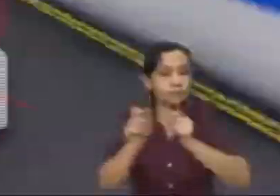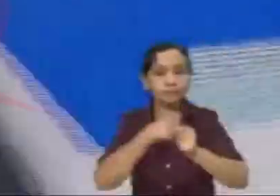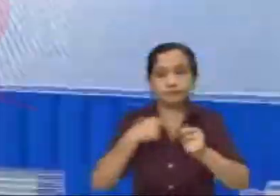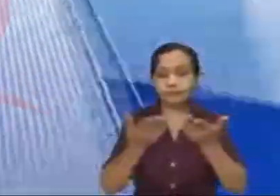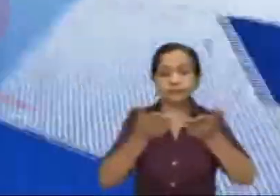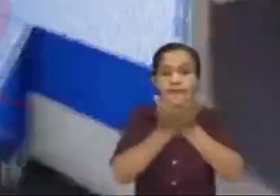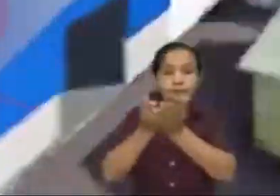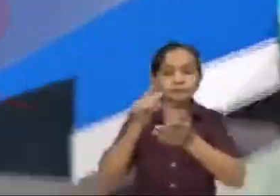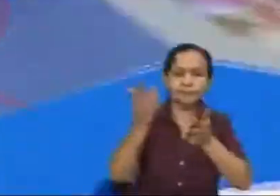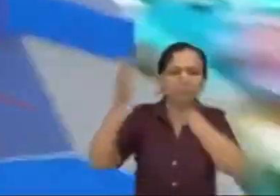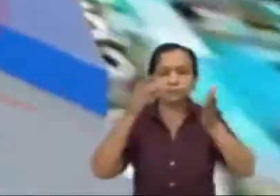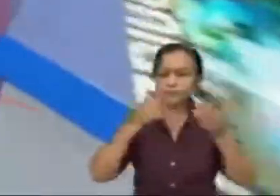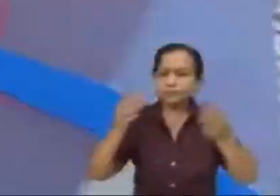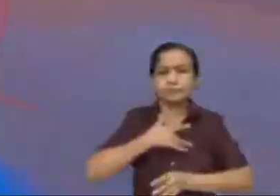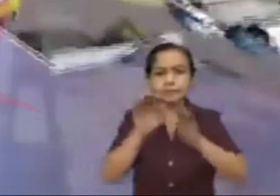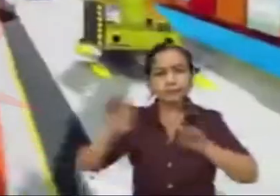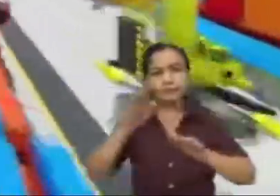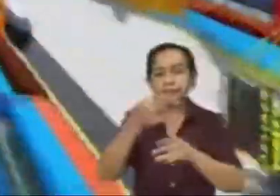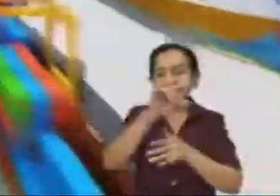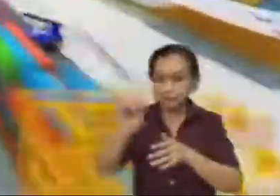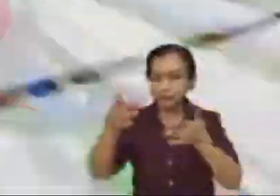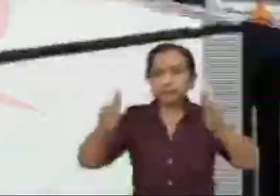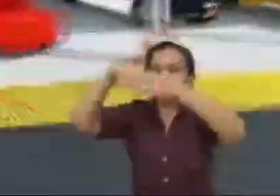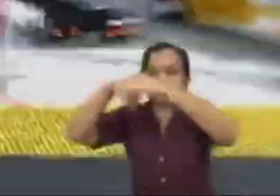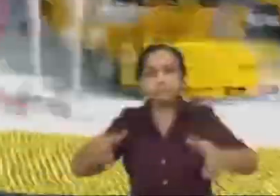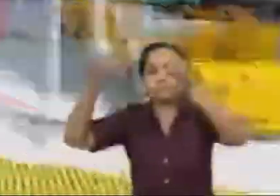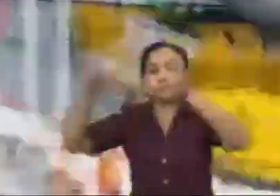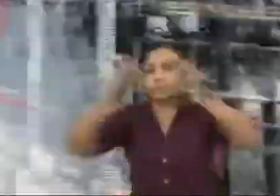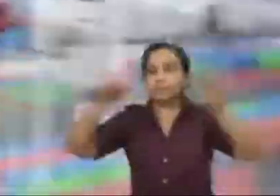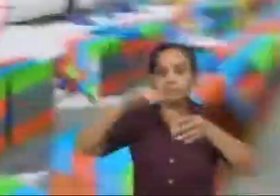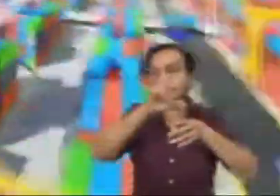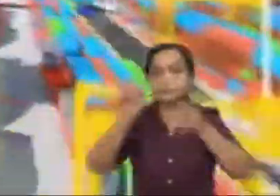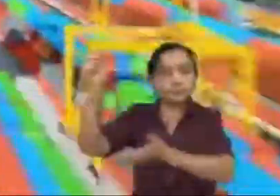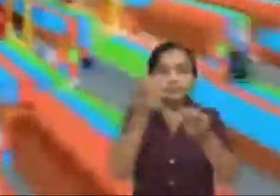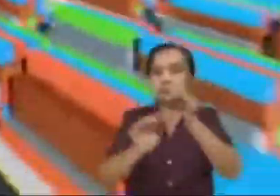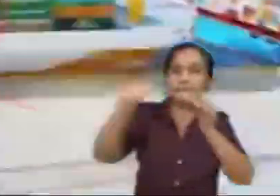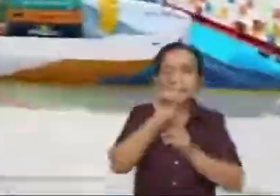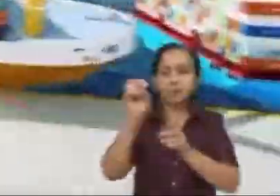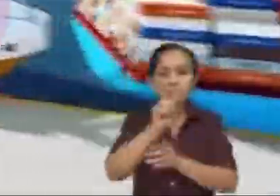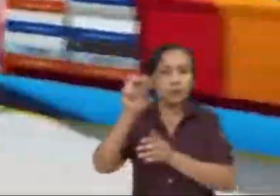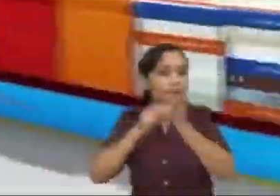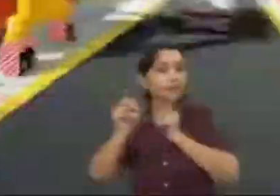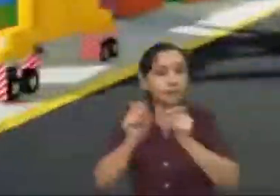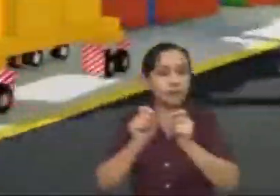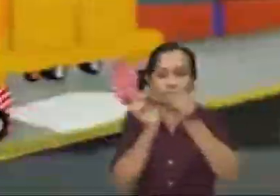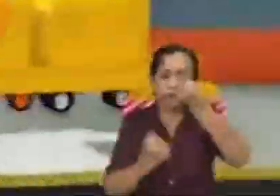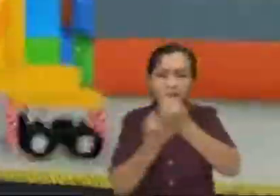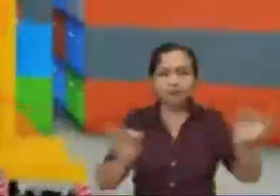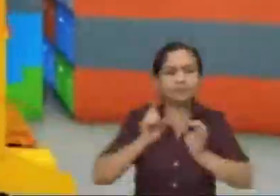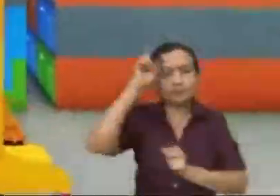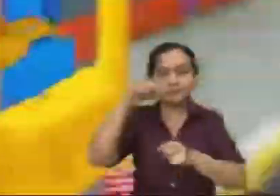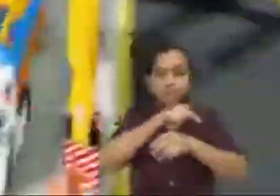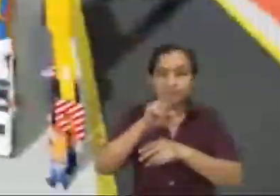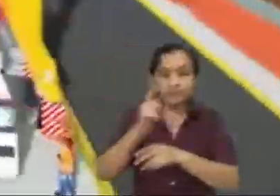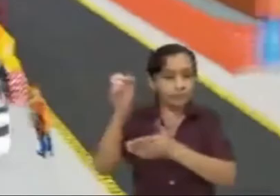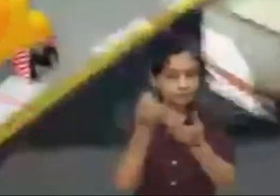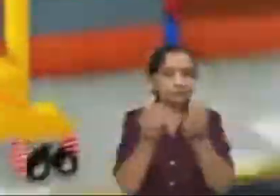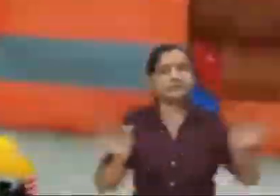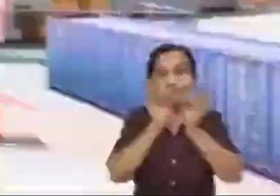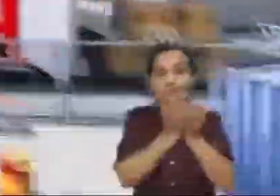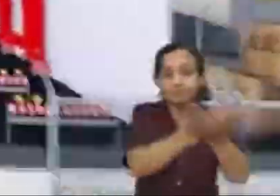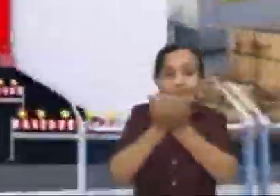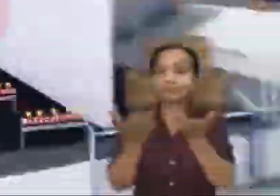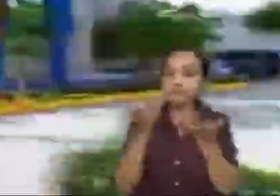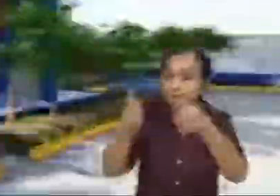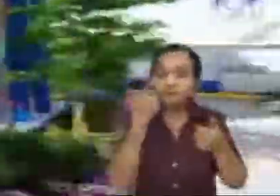positivas para hacerle frente a cualquier obligación que tengamos. Para Noticias 12, Gabriela Solórzano.